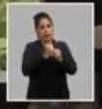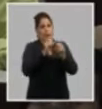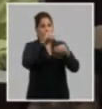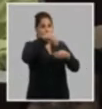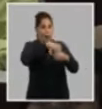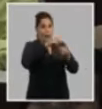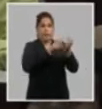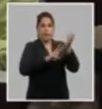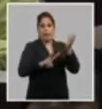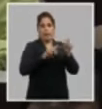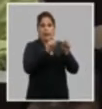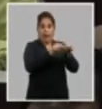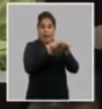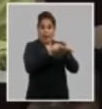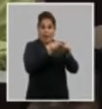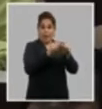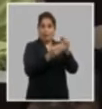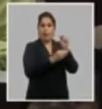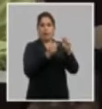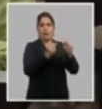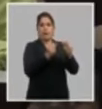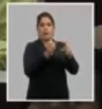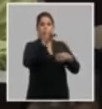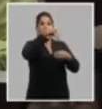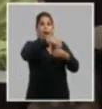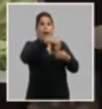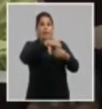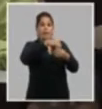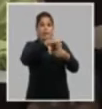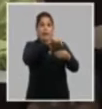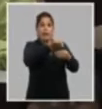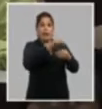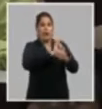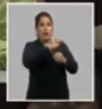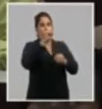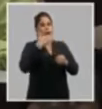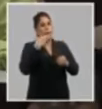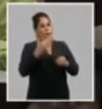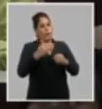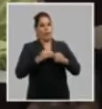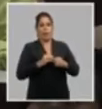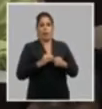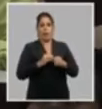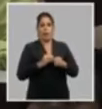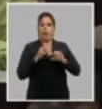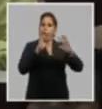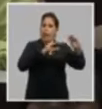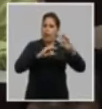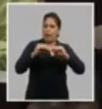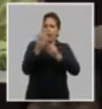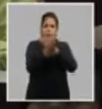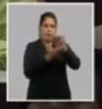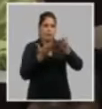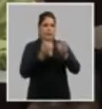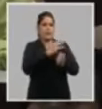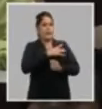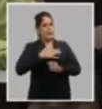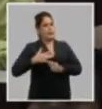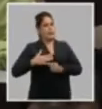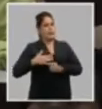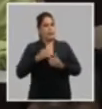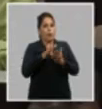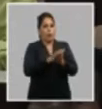esa labor en en influencia para fortaleciendo la vida interna del partido lograr mayor vida externa lograr también transmitir sensibilizar